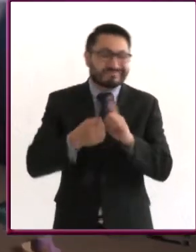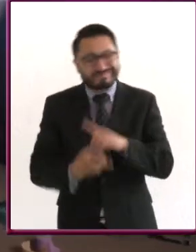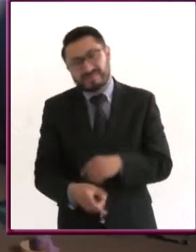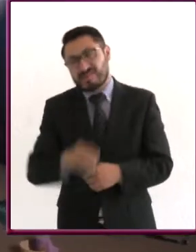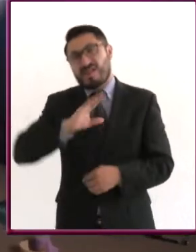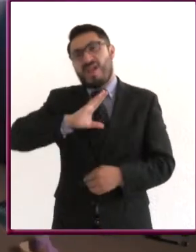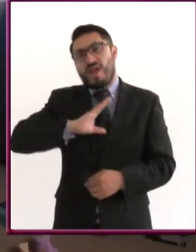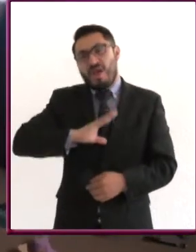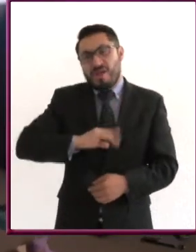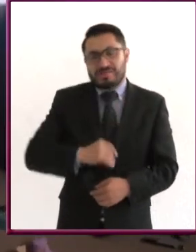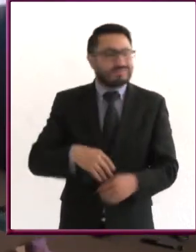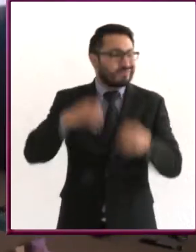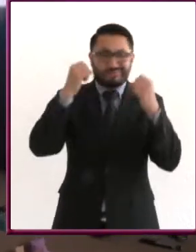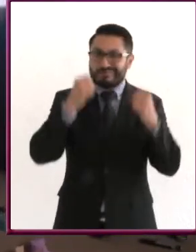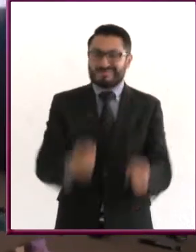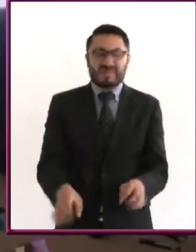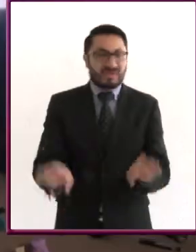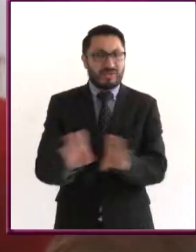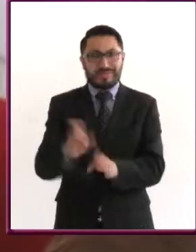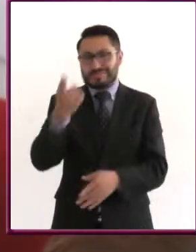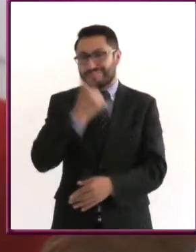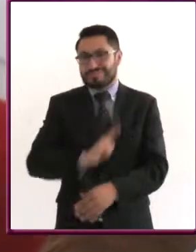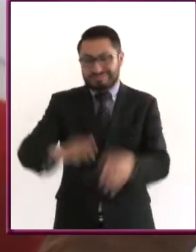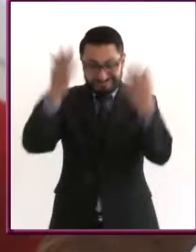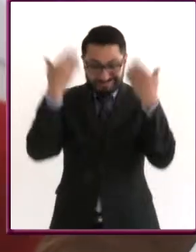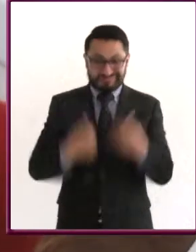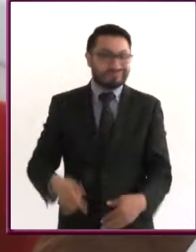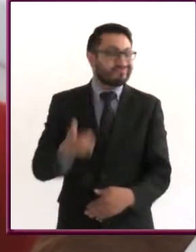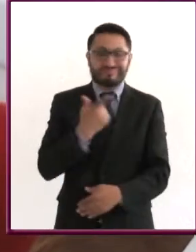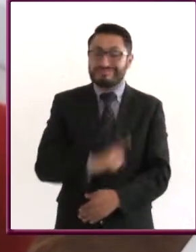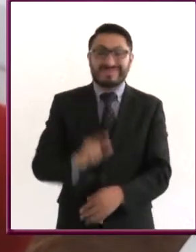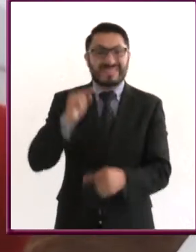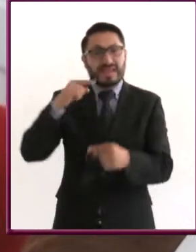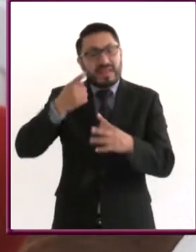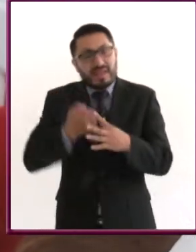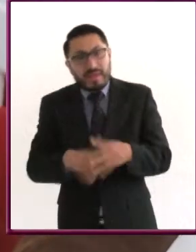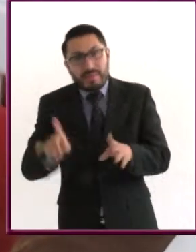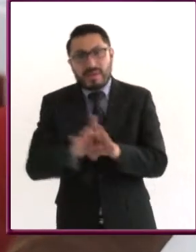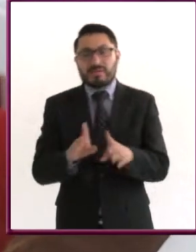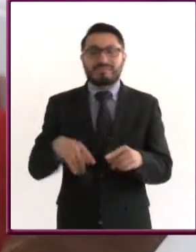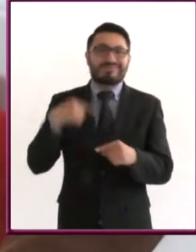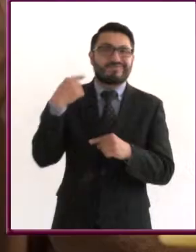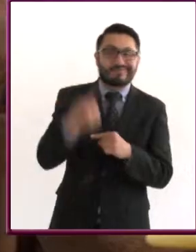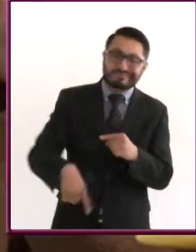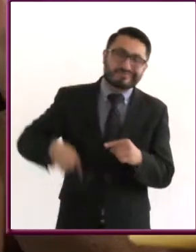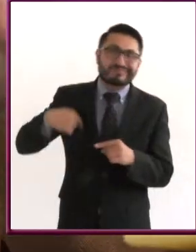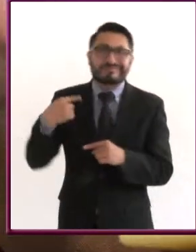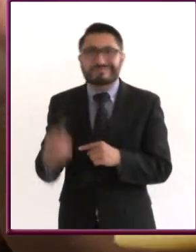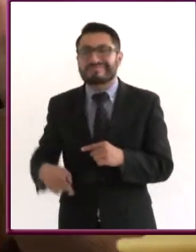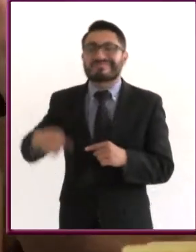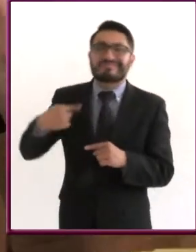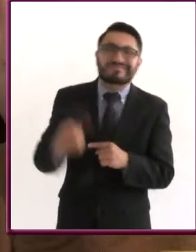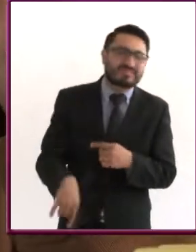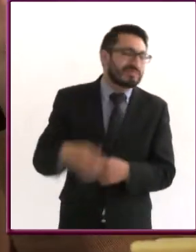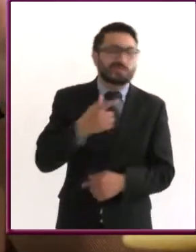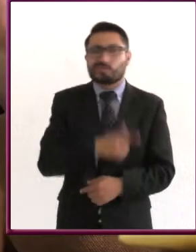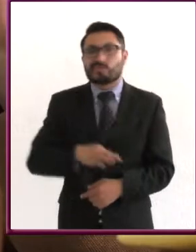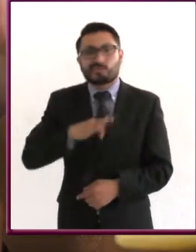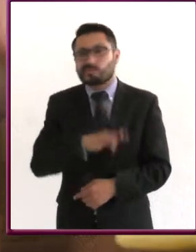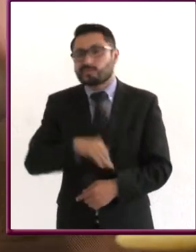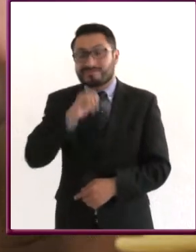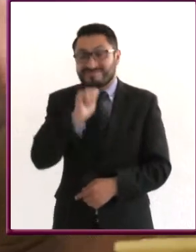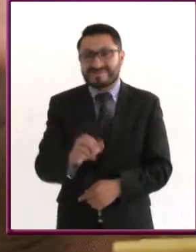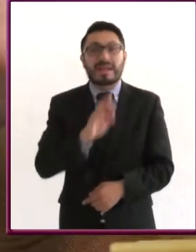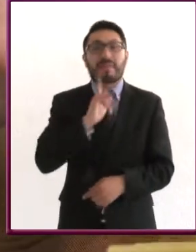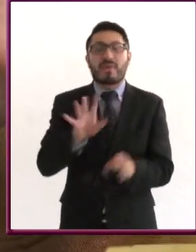en consecuencia, inconformidad con uno mismo, y comenzar así el círculo vicioso de la infelicidad. La mejor manera de procurar el amor